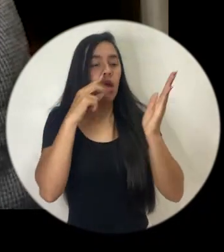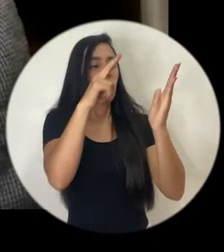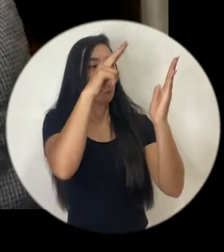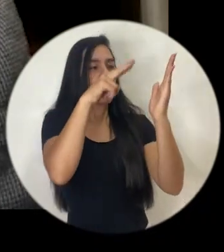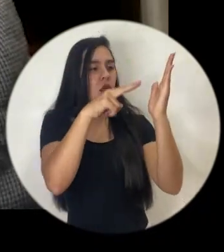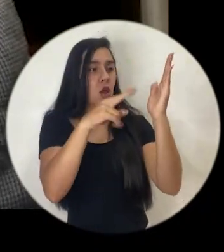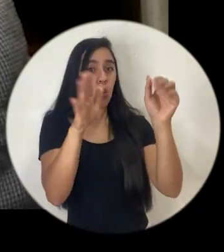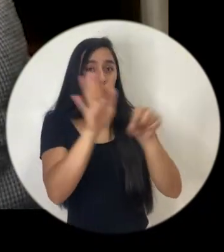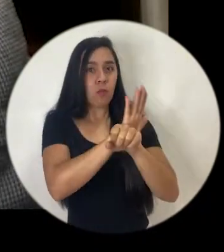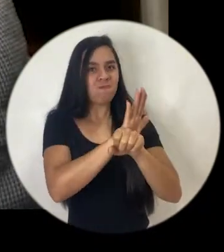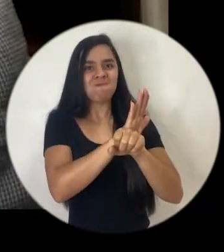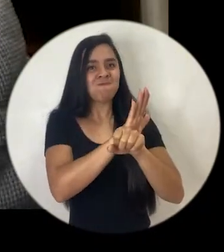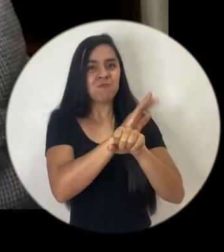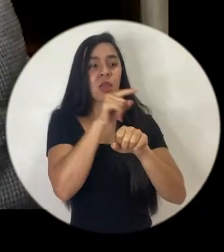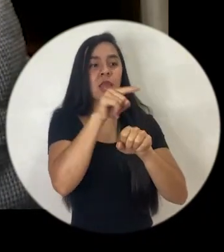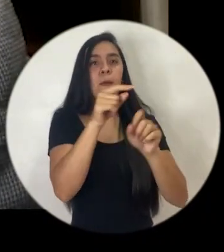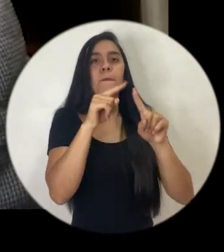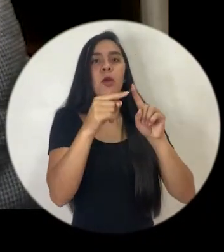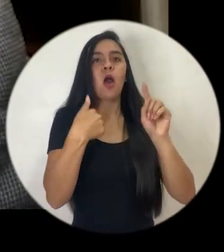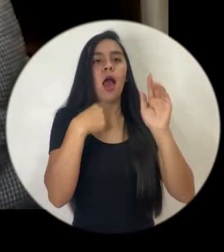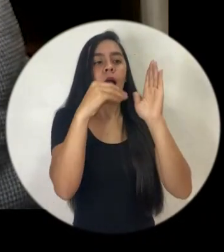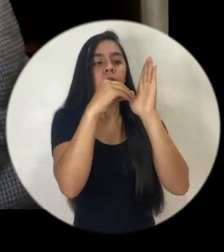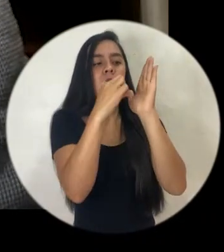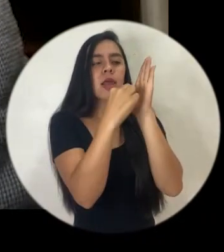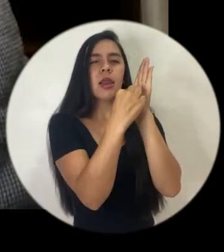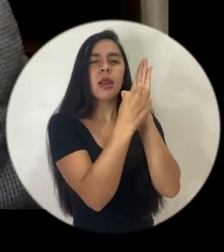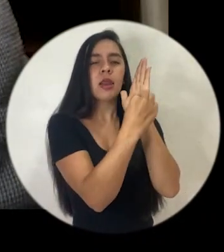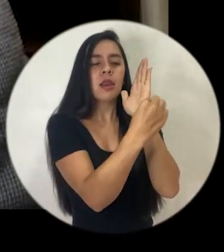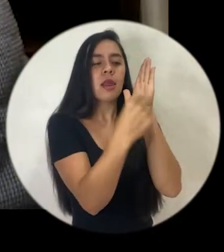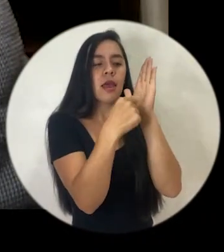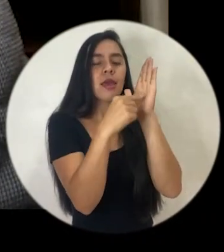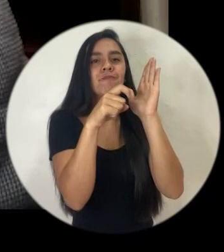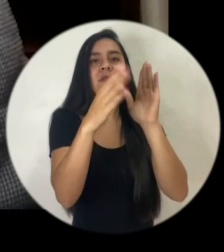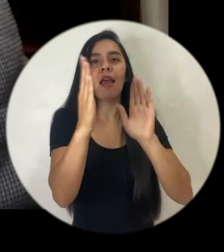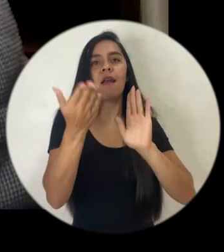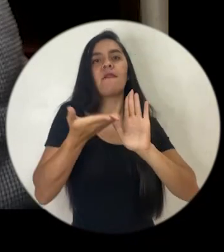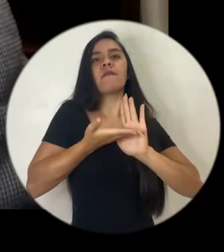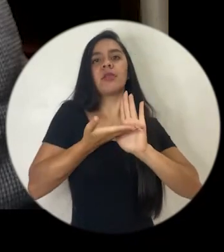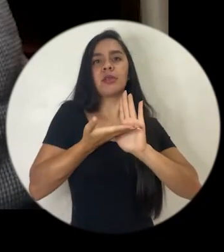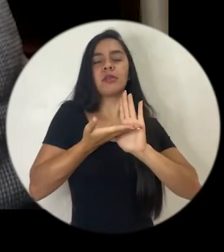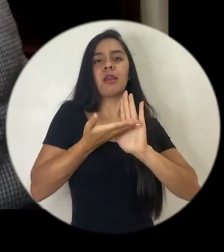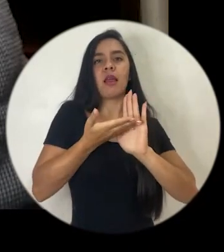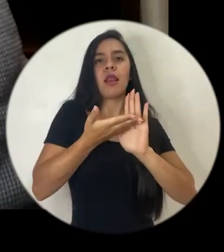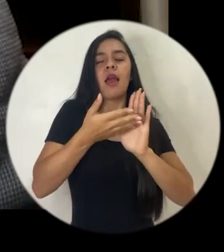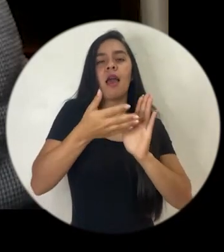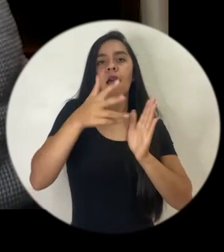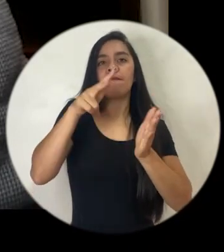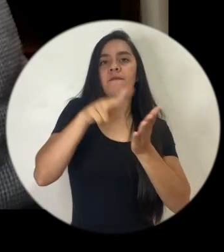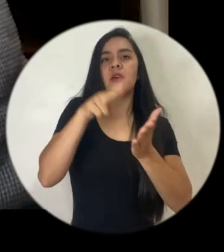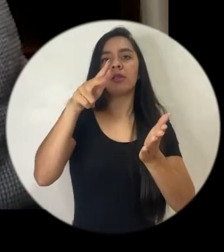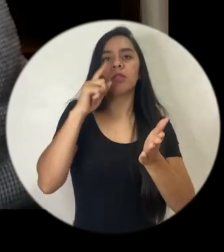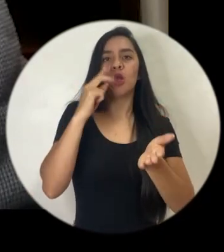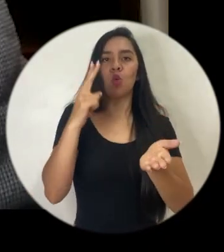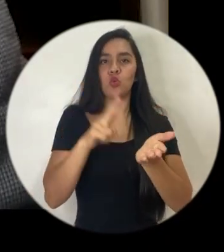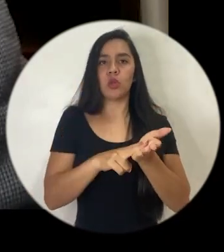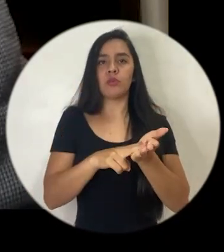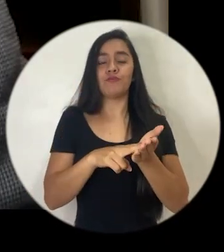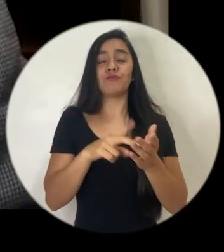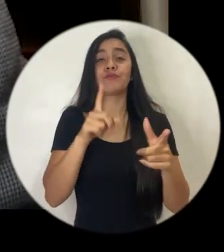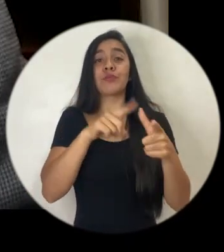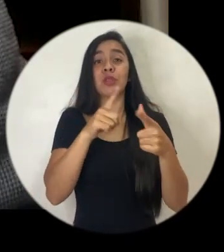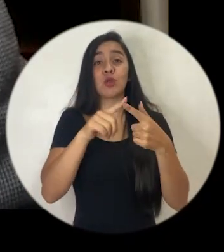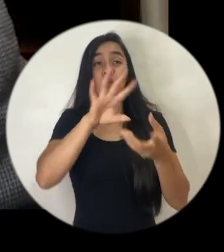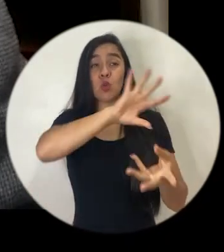en donde vienen detalles importantes que terminan afectando las condiciones de validez de los